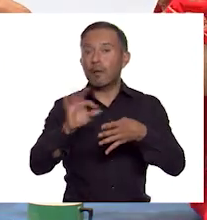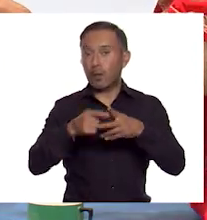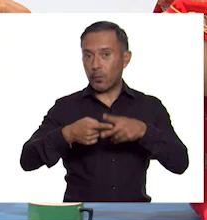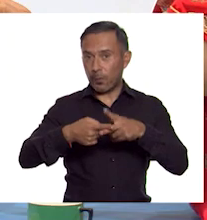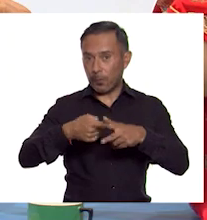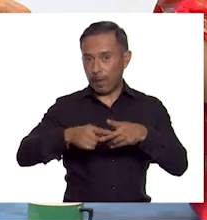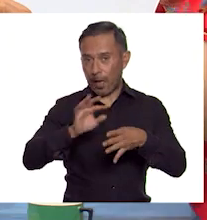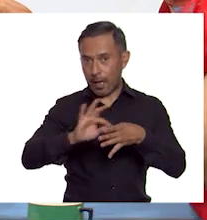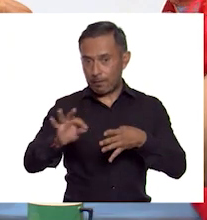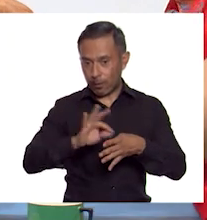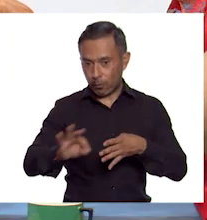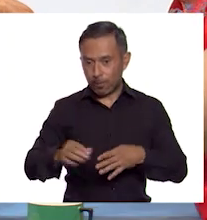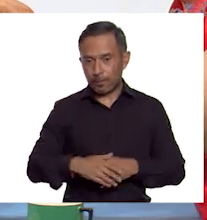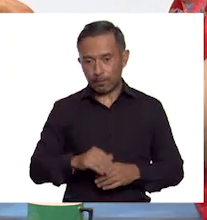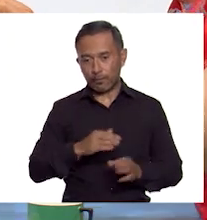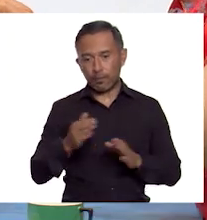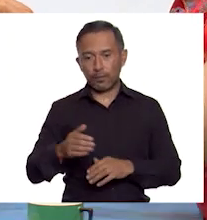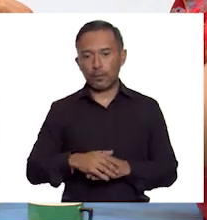y la seda.